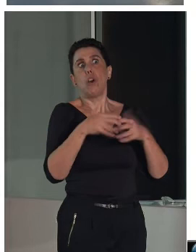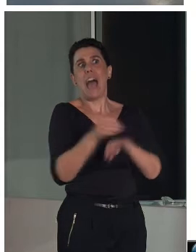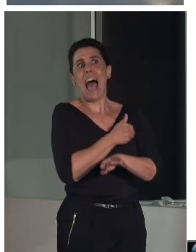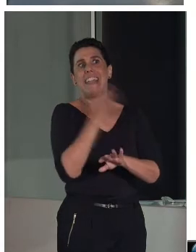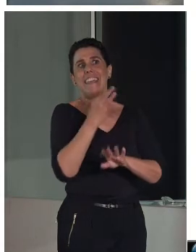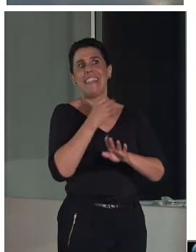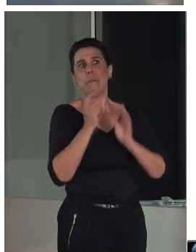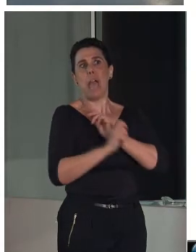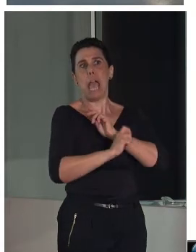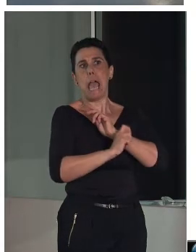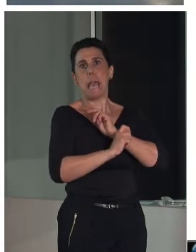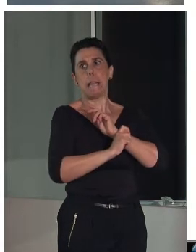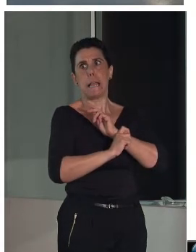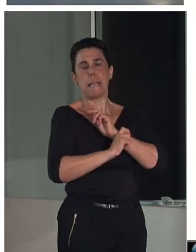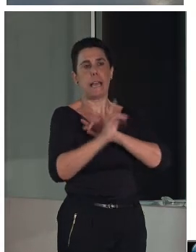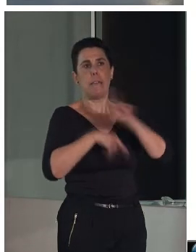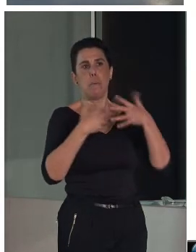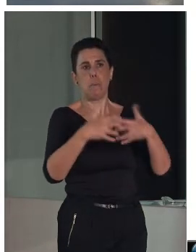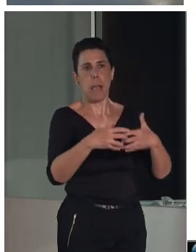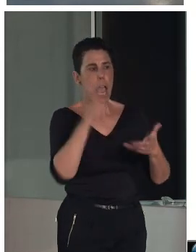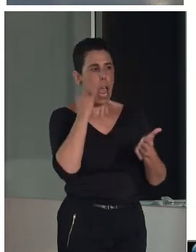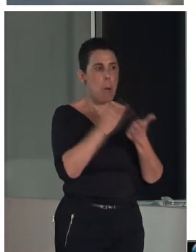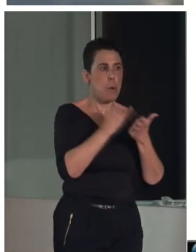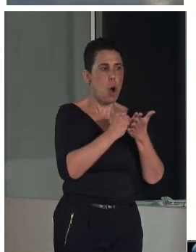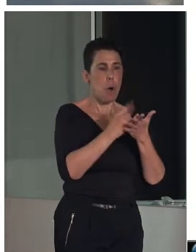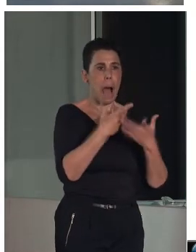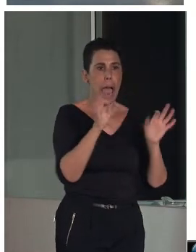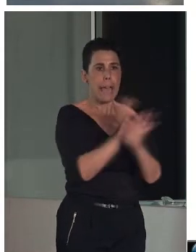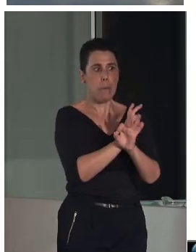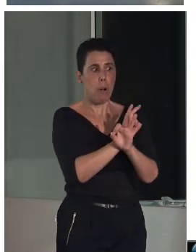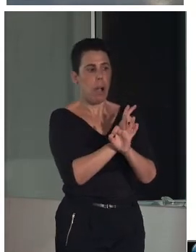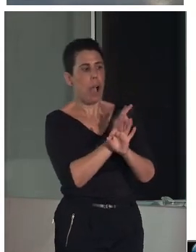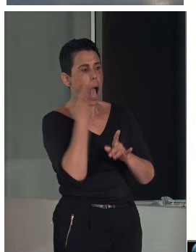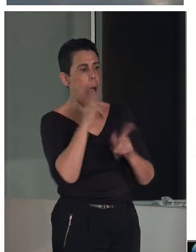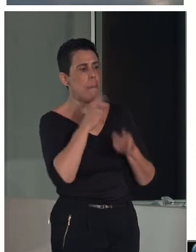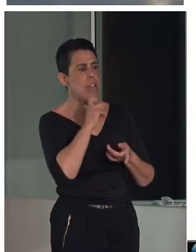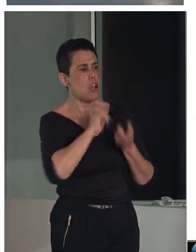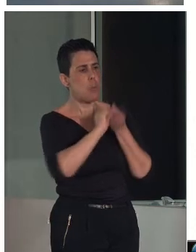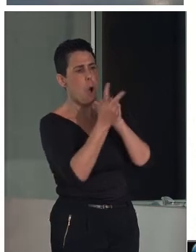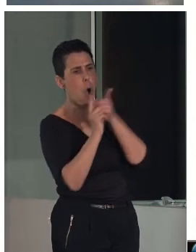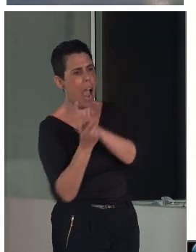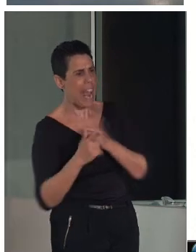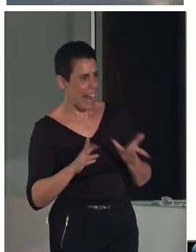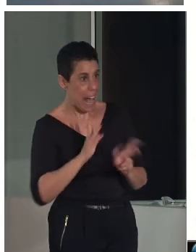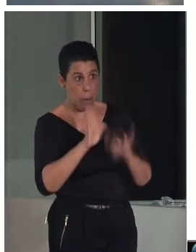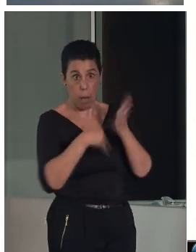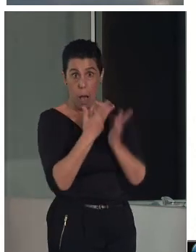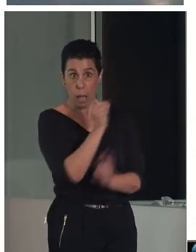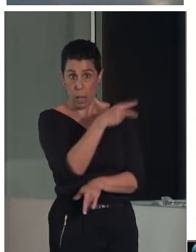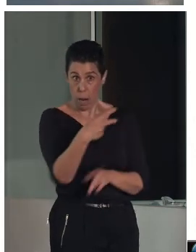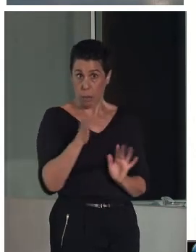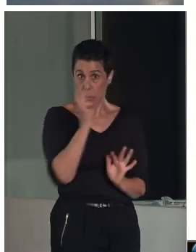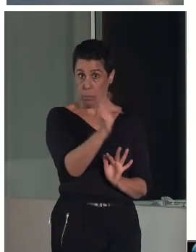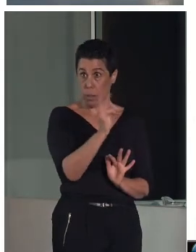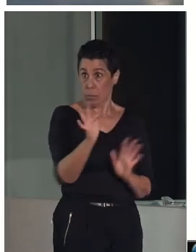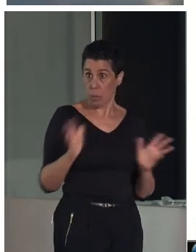Y hay que ponerlas en marcha, hay que probarlas. Tienes que equivocarte para cambiar de camino en esa estrategia y poder ir adaptándolas.